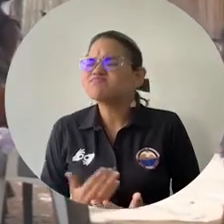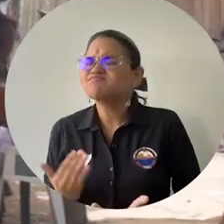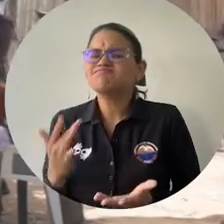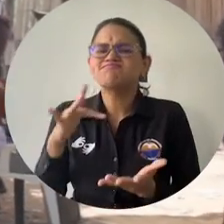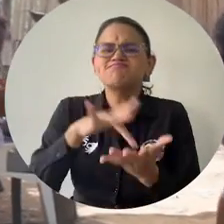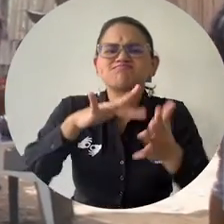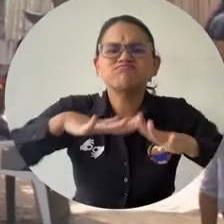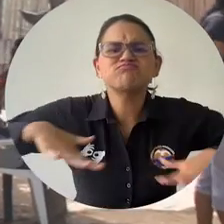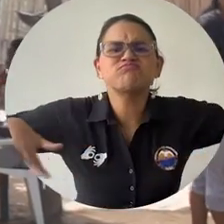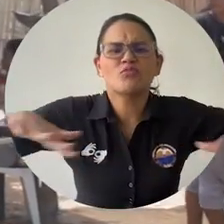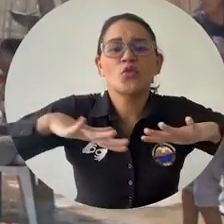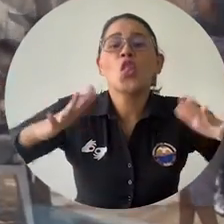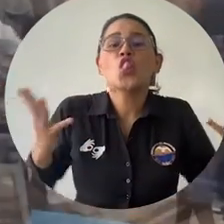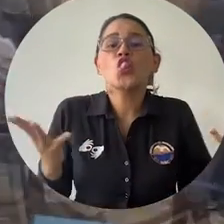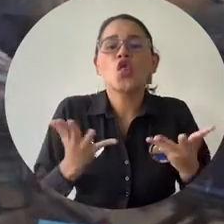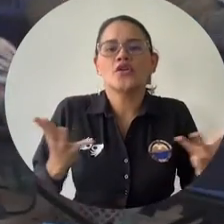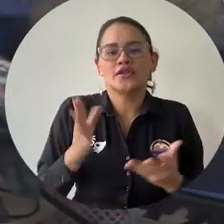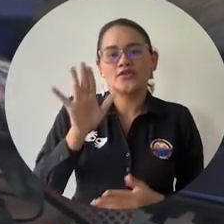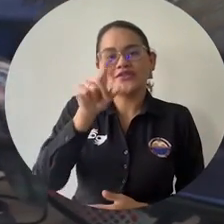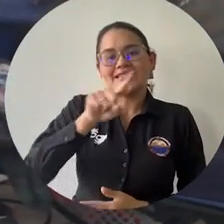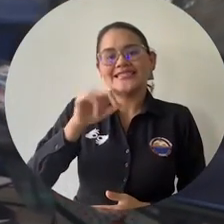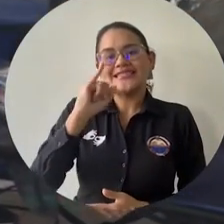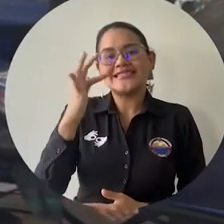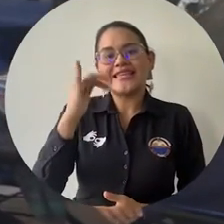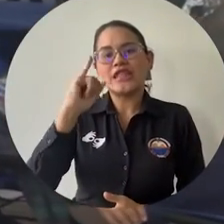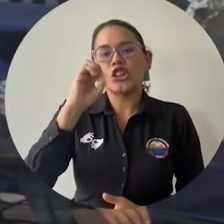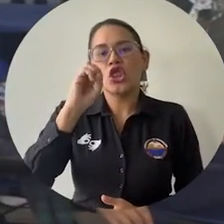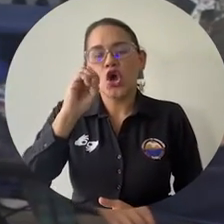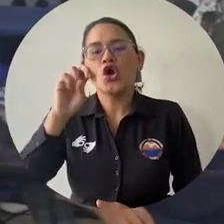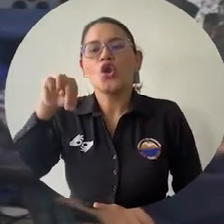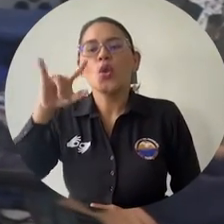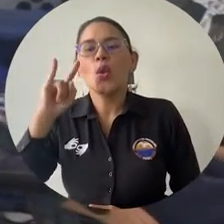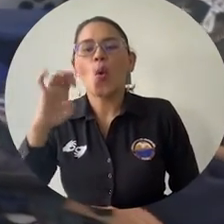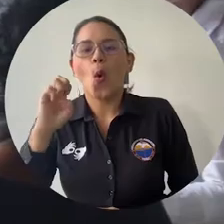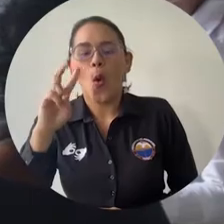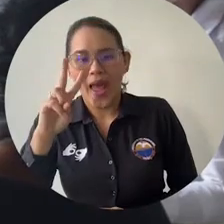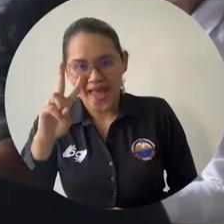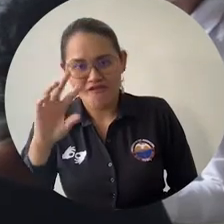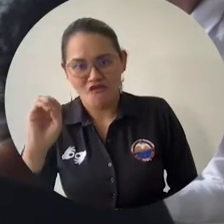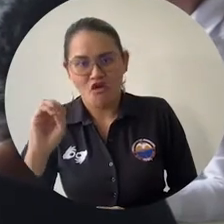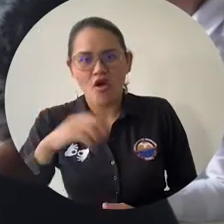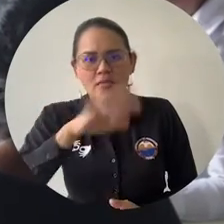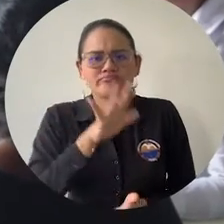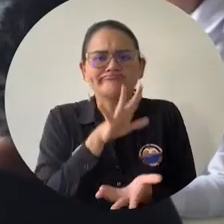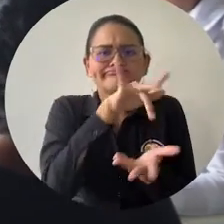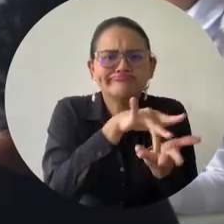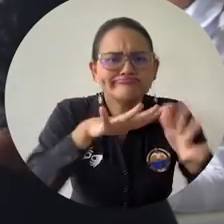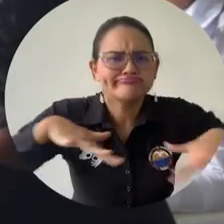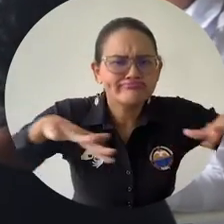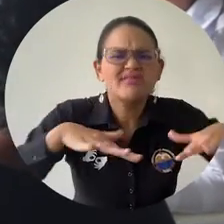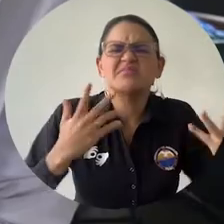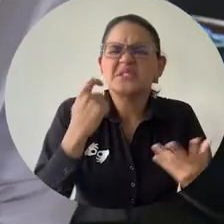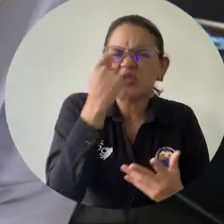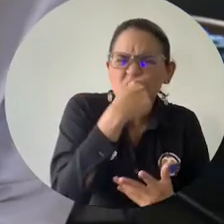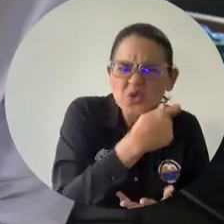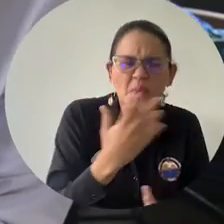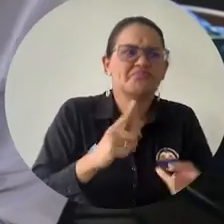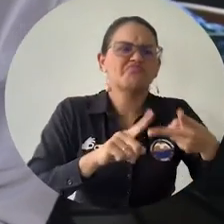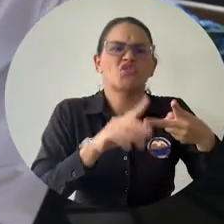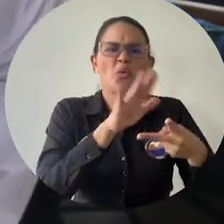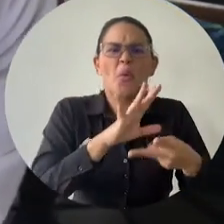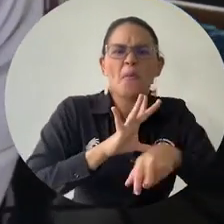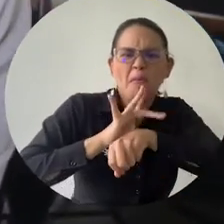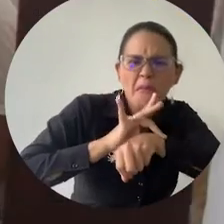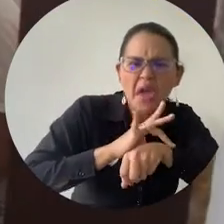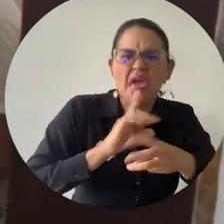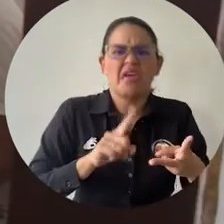corregimiento de Sitio Nuevo, ubicado en el municipio de Guamal, donde distintas dependencias de la Alma Mater ofrecieron asesoría jurídica, atención